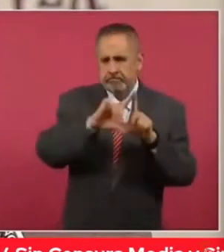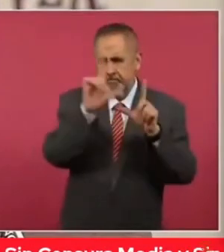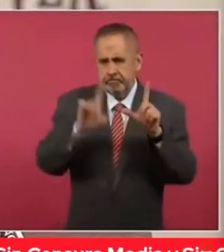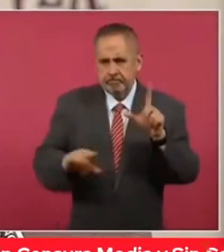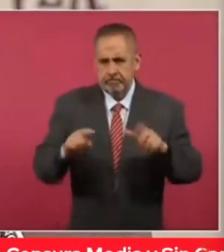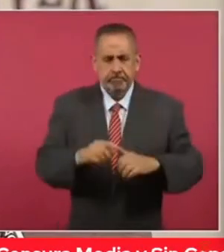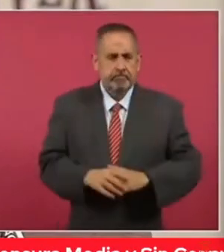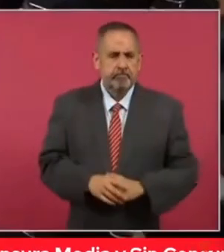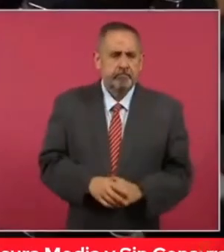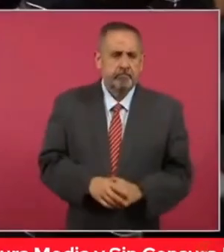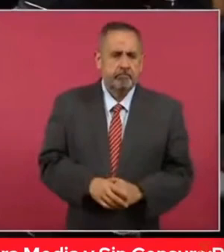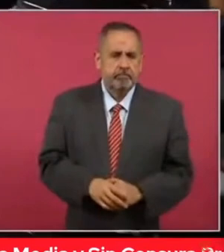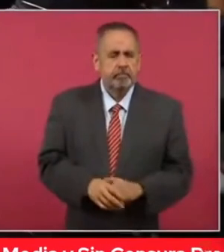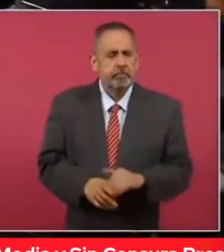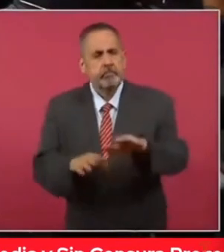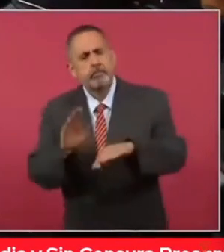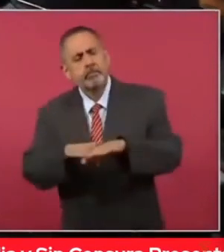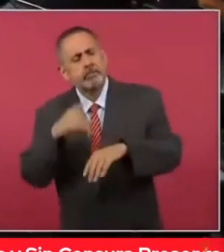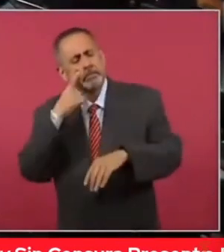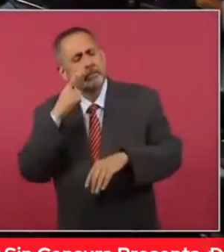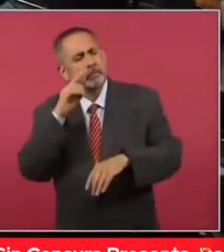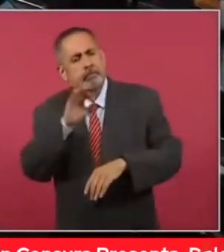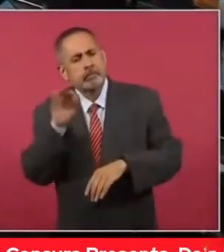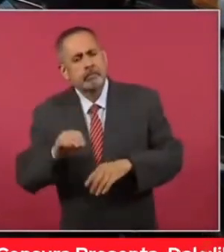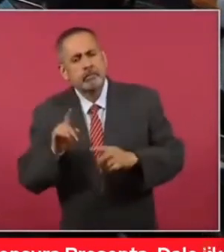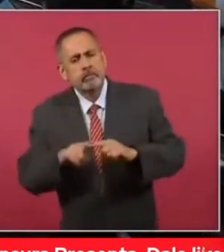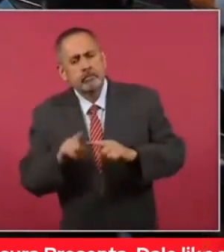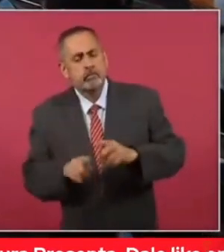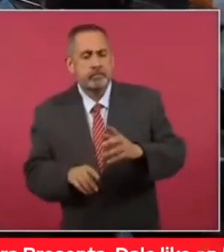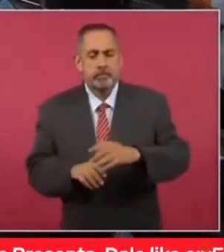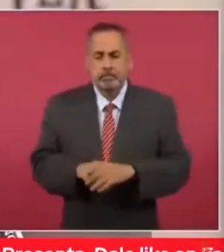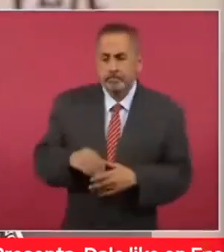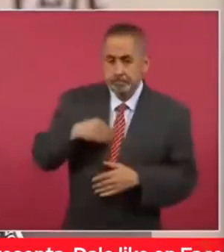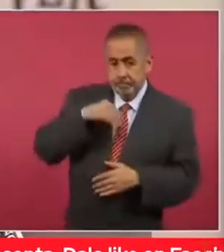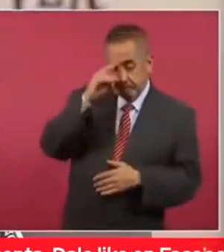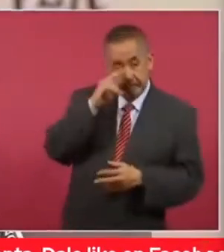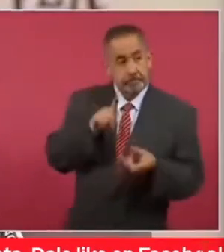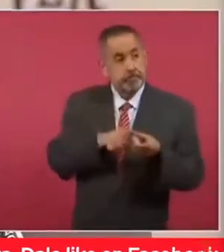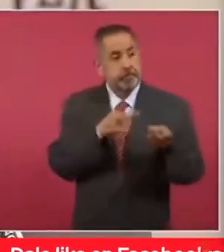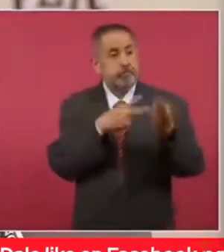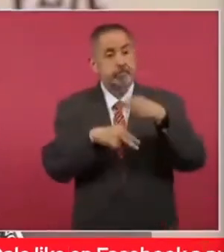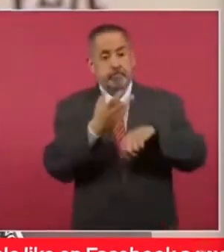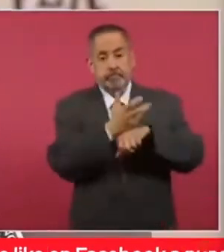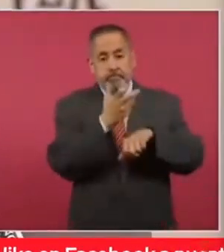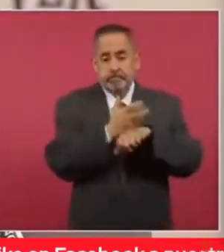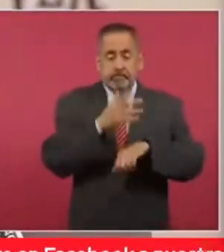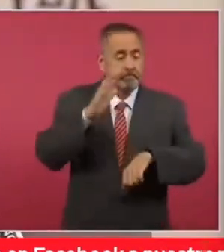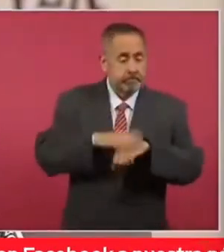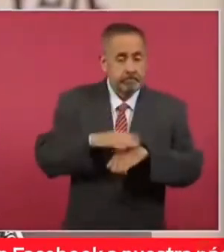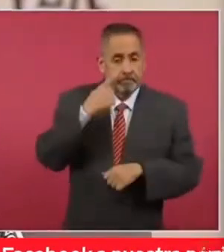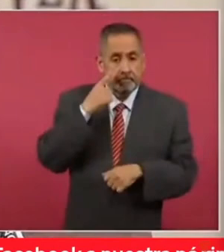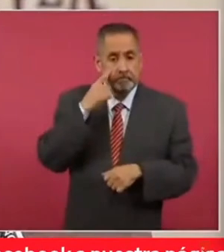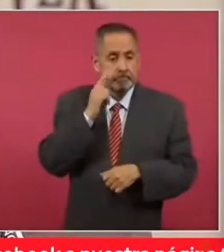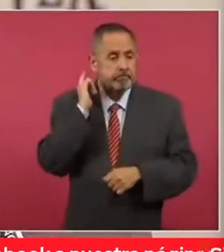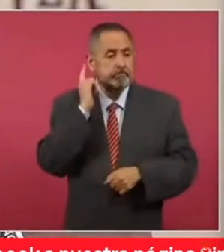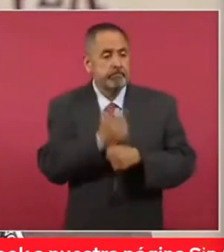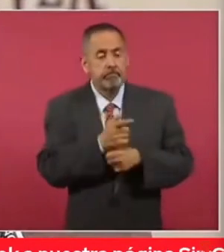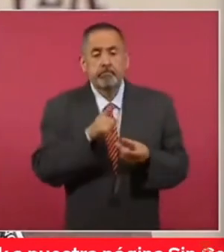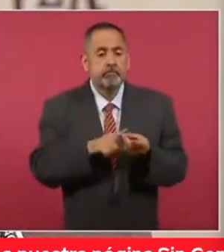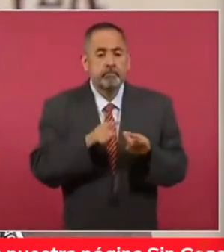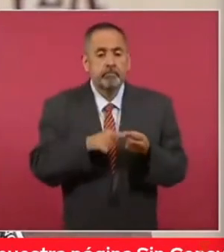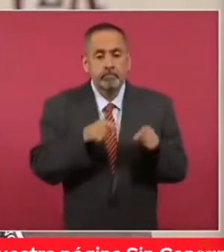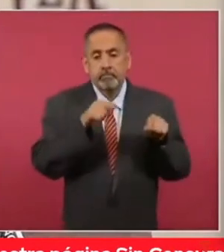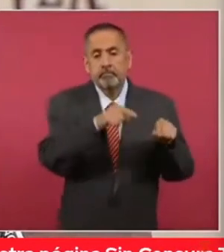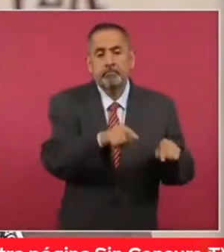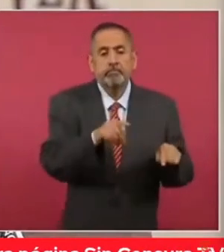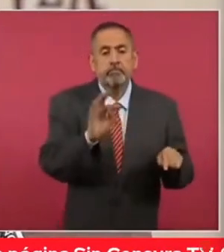¿En qué porcentaje en dónde? Pensamos que, bueno, las armas que vienen de origen de Estados Unidos, las tenemos identificadas que